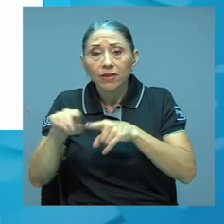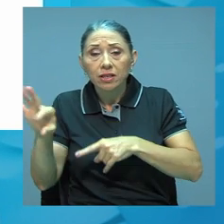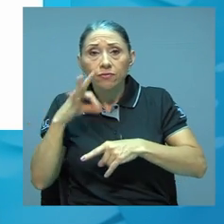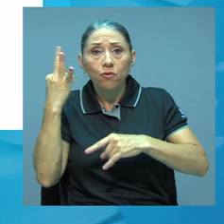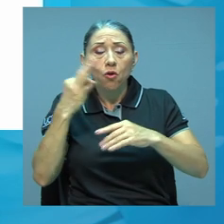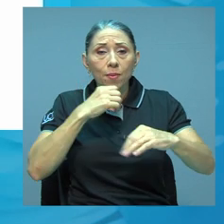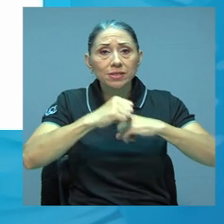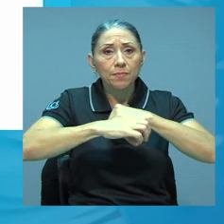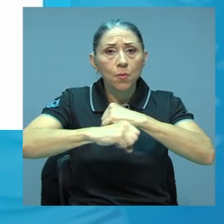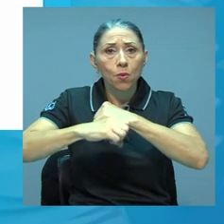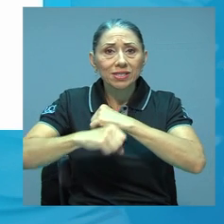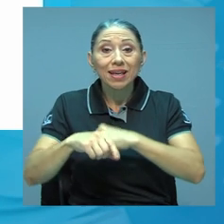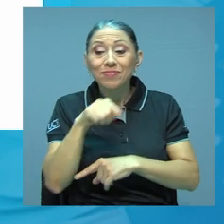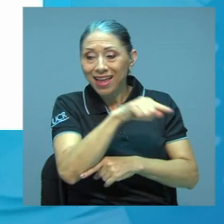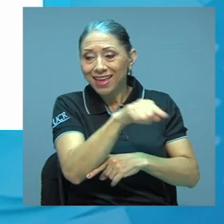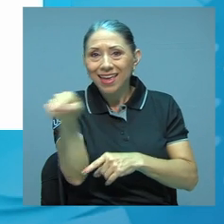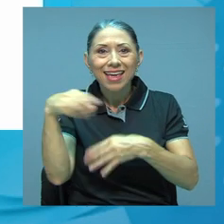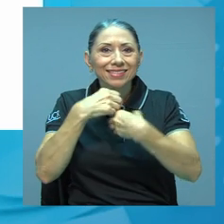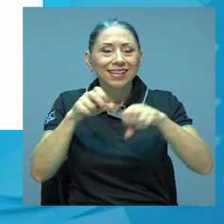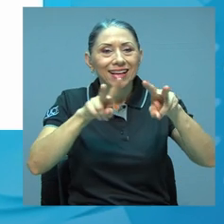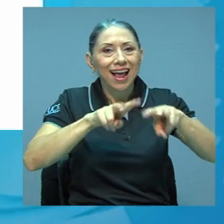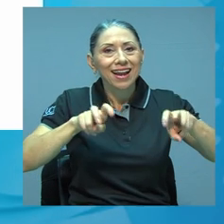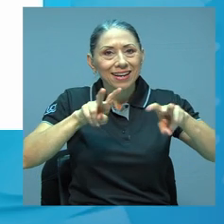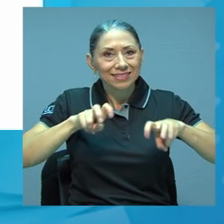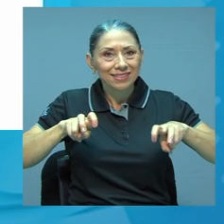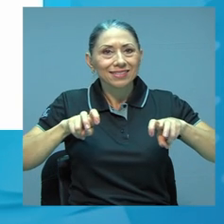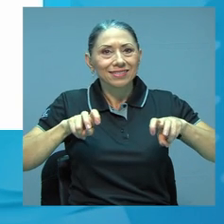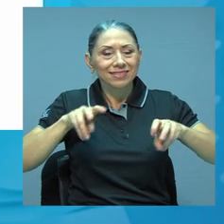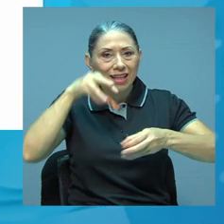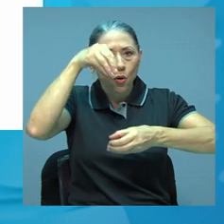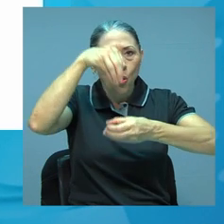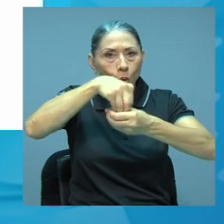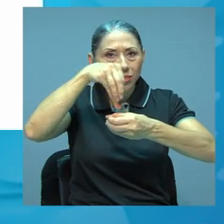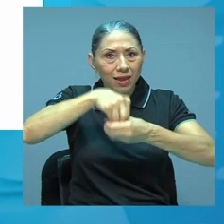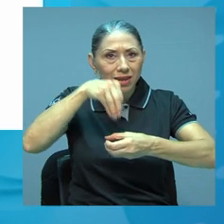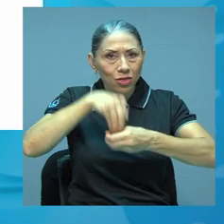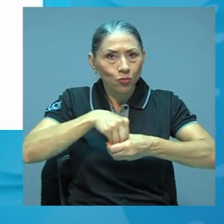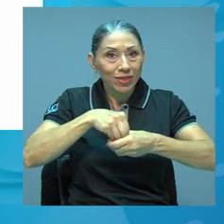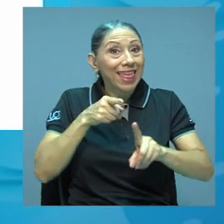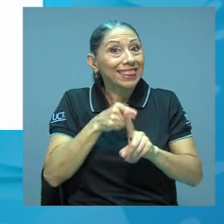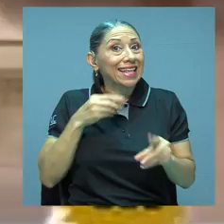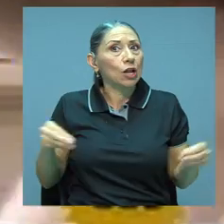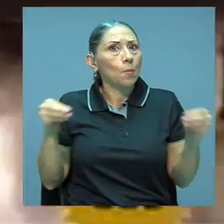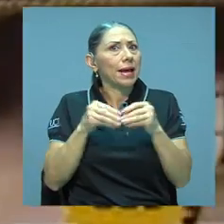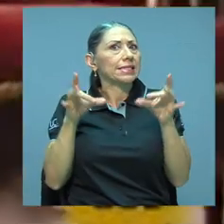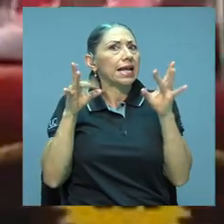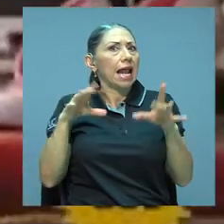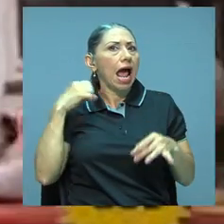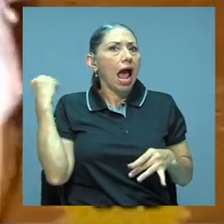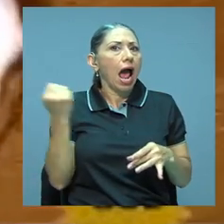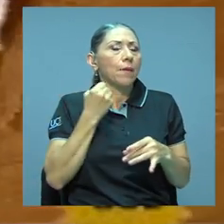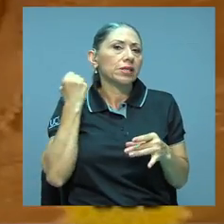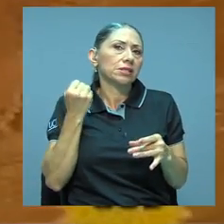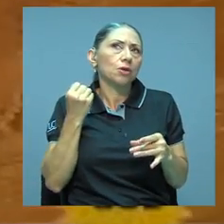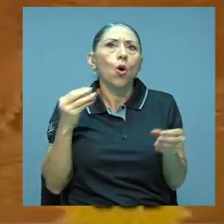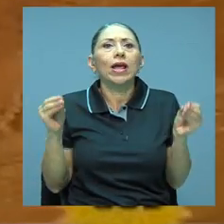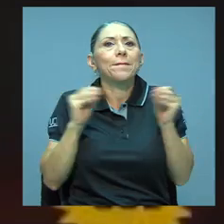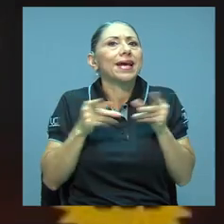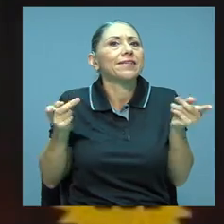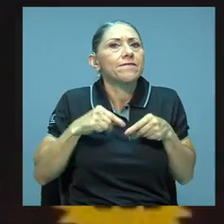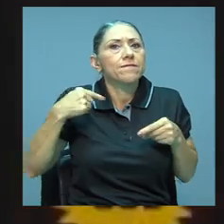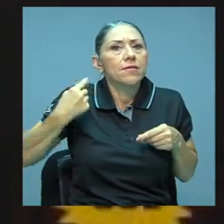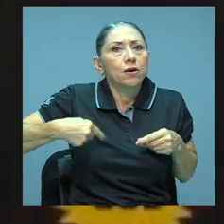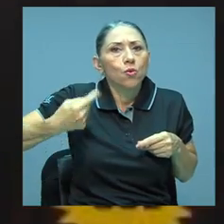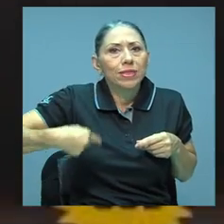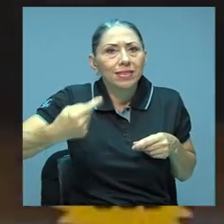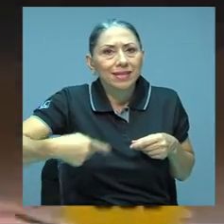y de ahí se hace un análisis de contenido generalmente de los más graves o de los más frecuentes, o